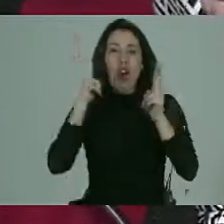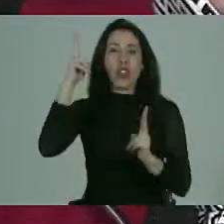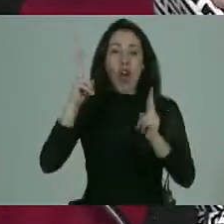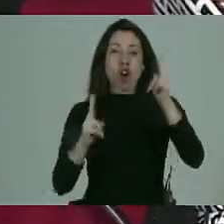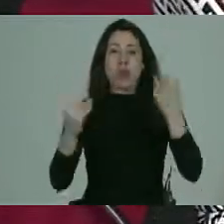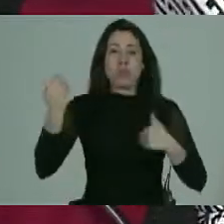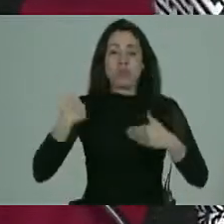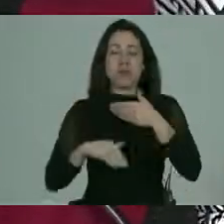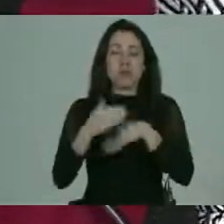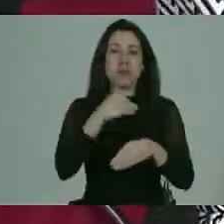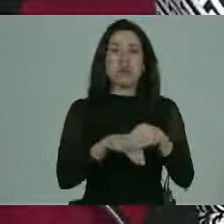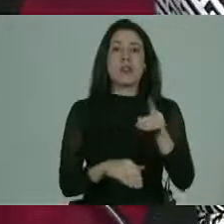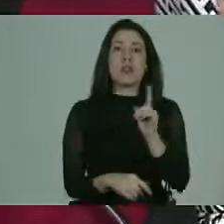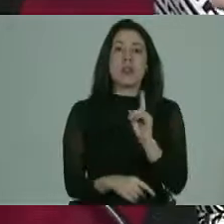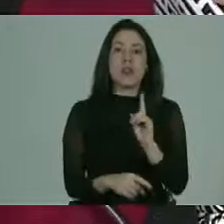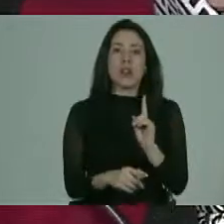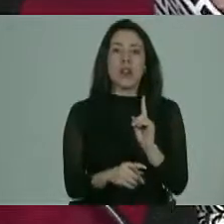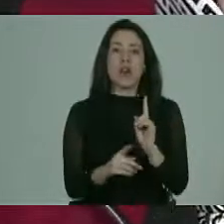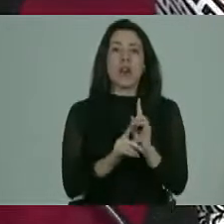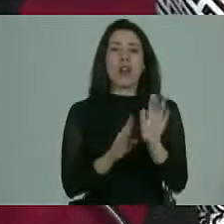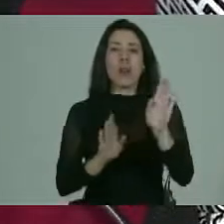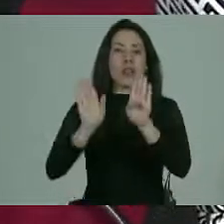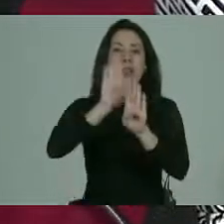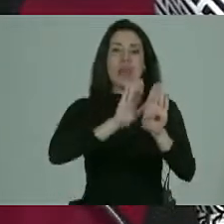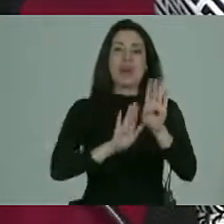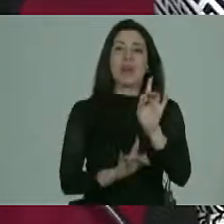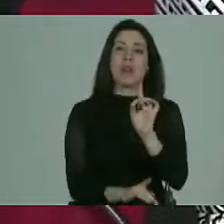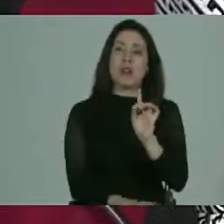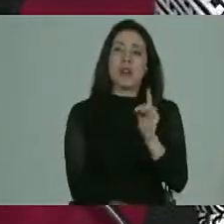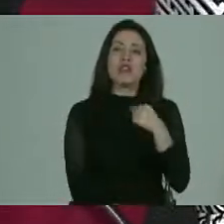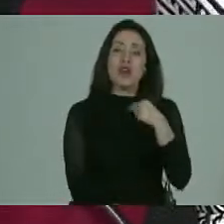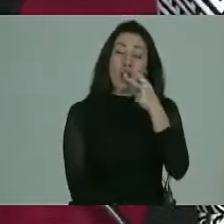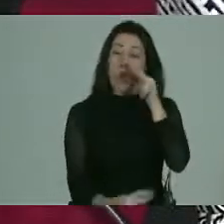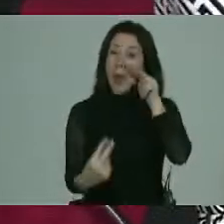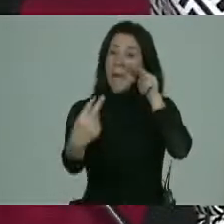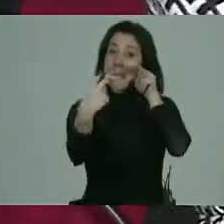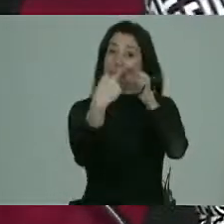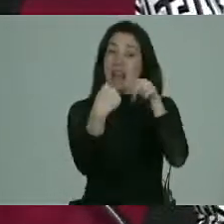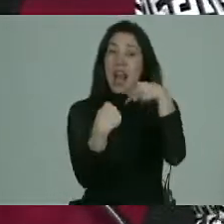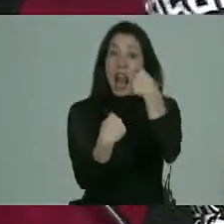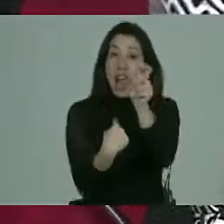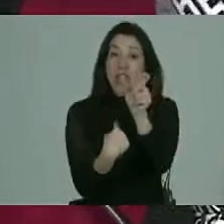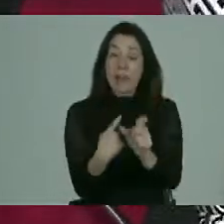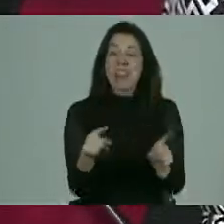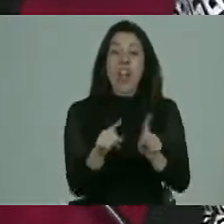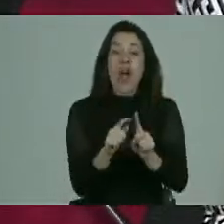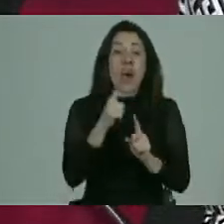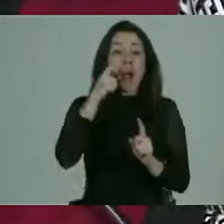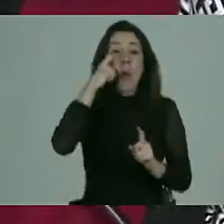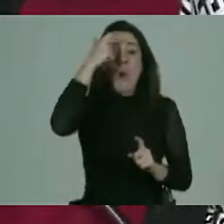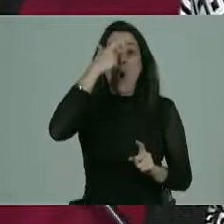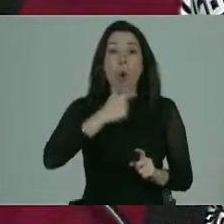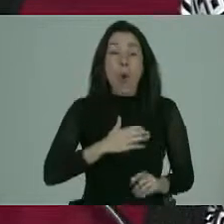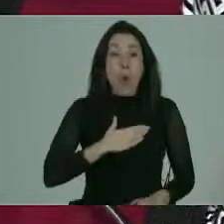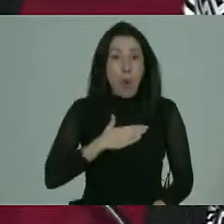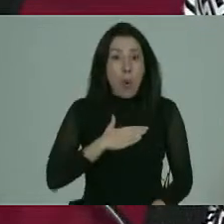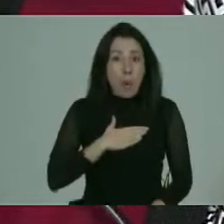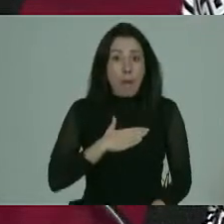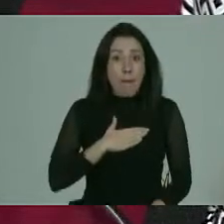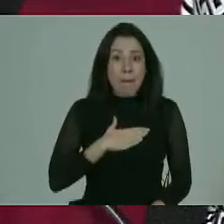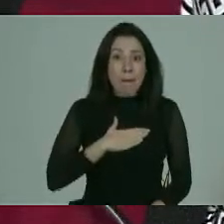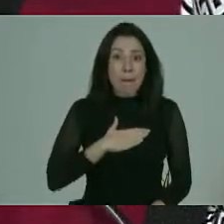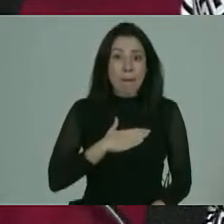ponerle cuentos encima sino que mirarlo como otro ser humano y que